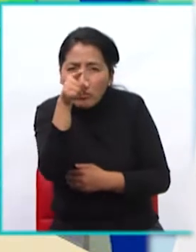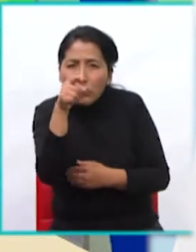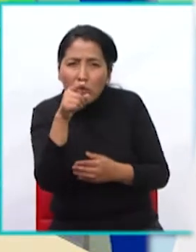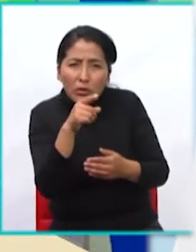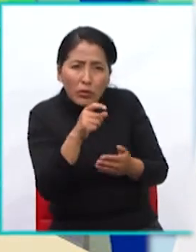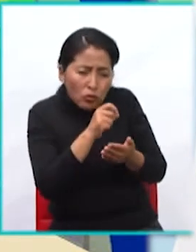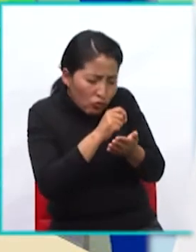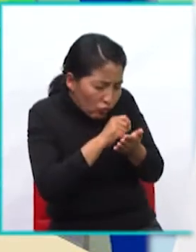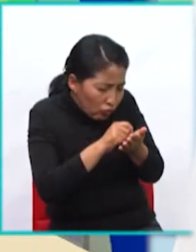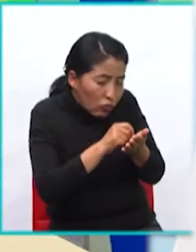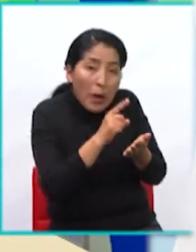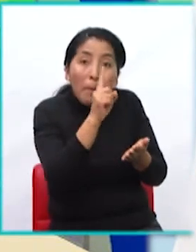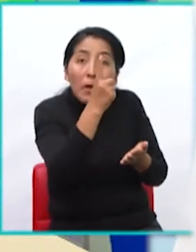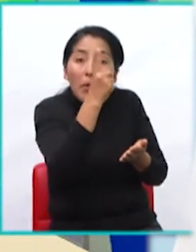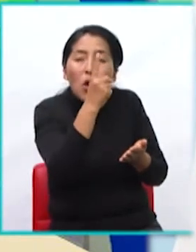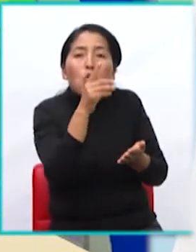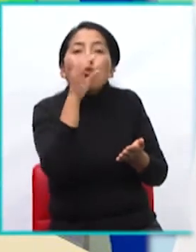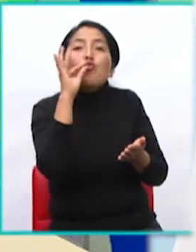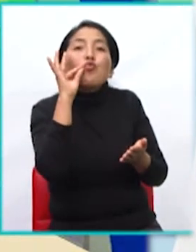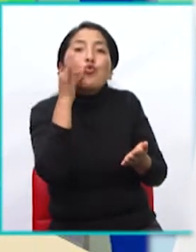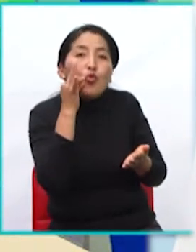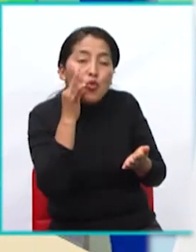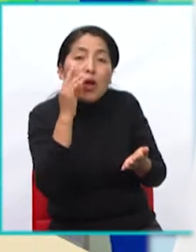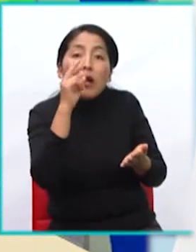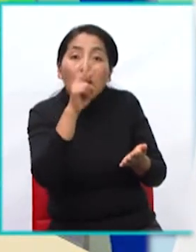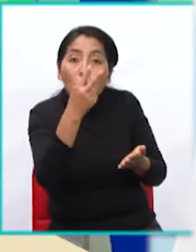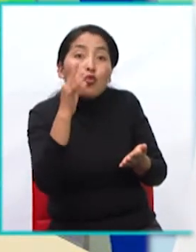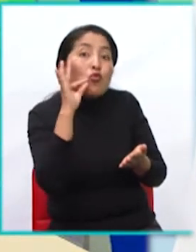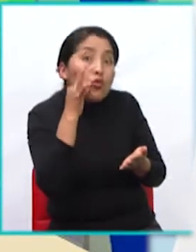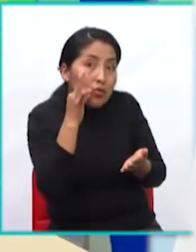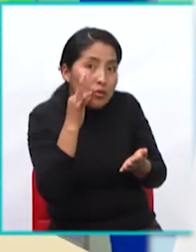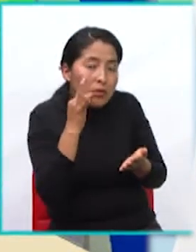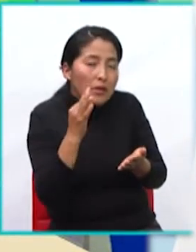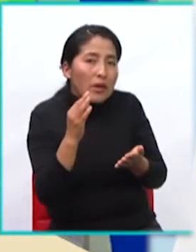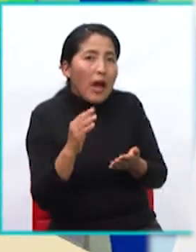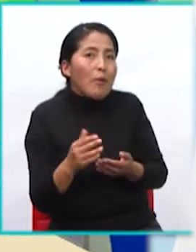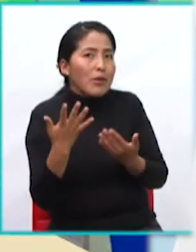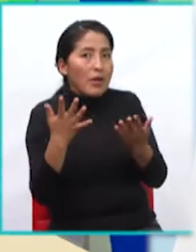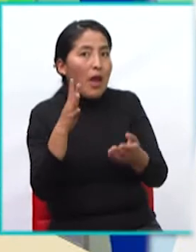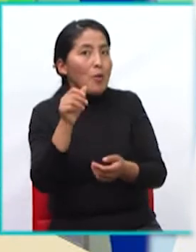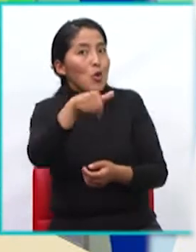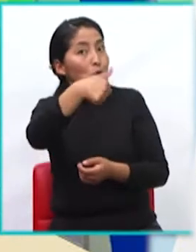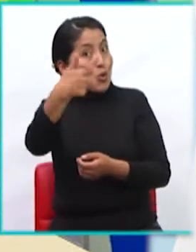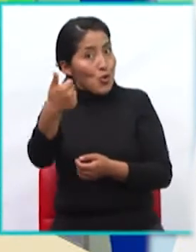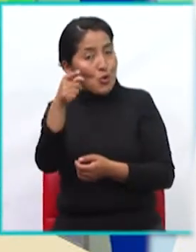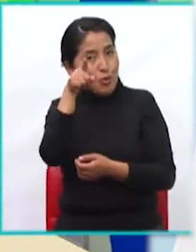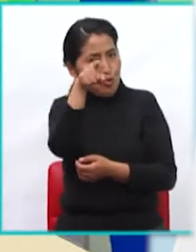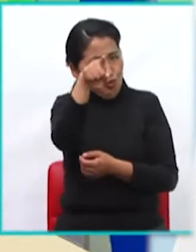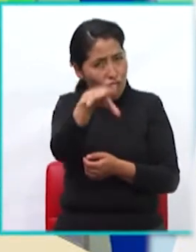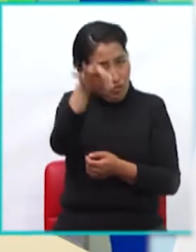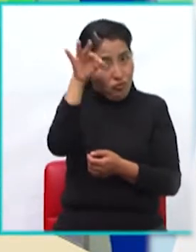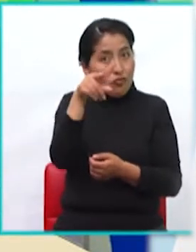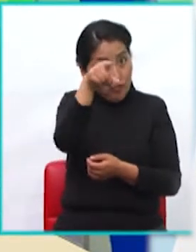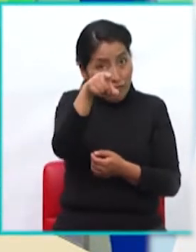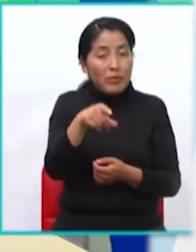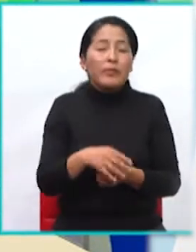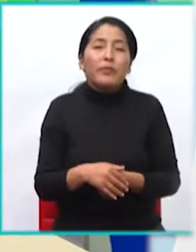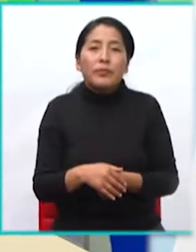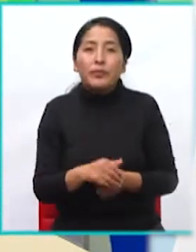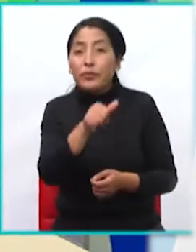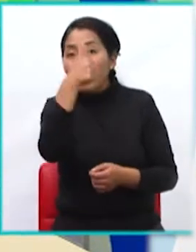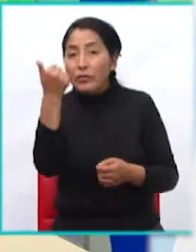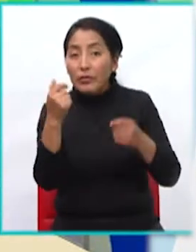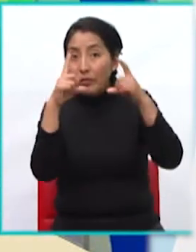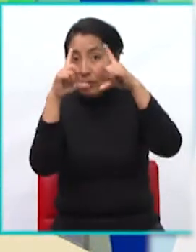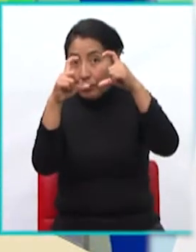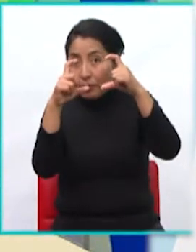Frutas. Segundo ingrediente. Frutas. Muy bien. Vamos por el tercero. ¿Listo? Ya. Acá está.